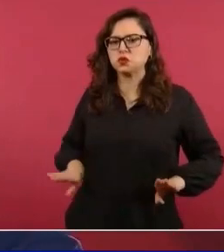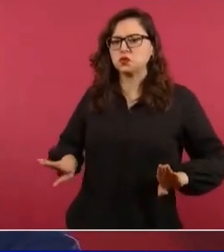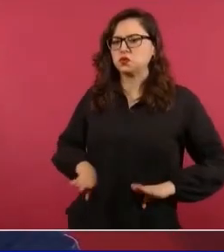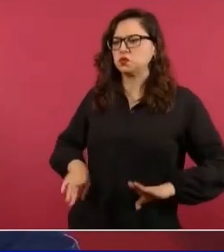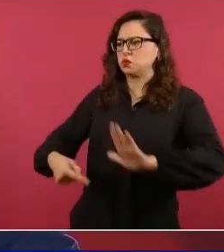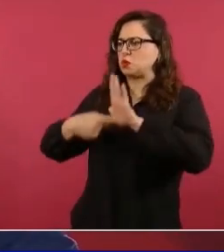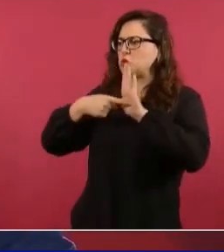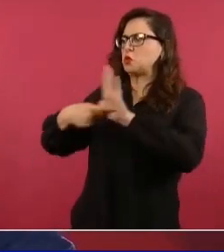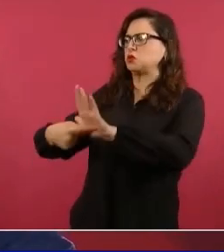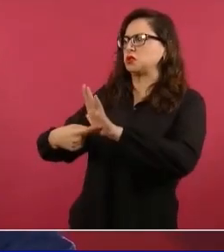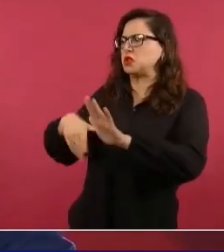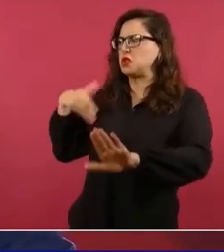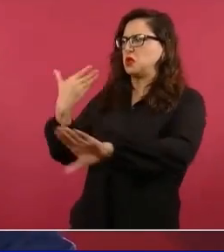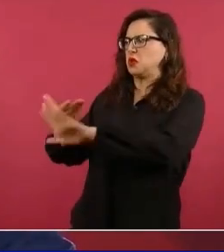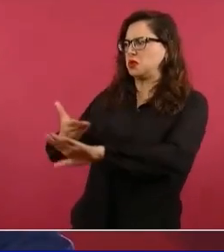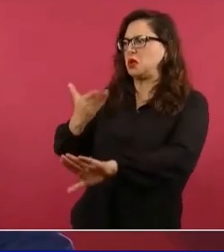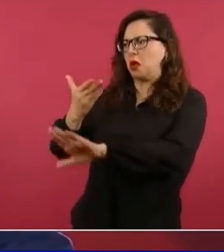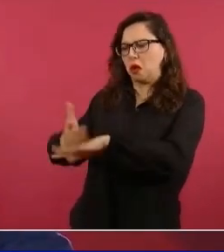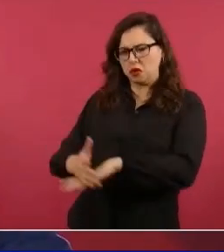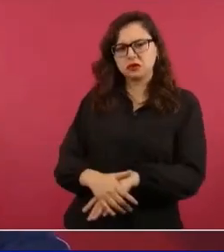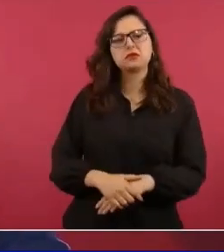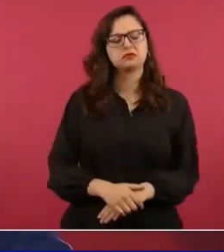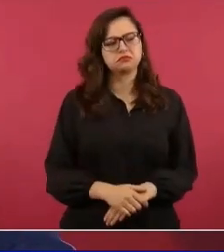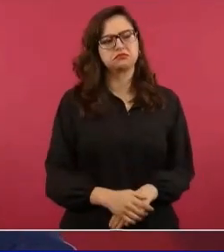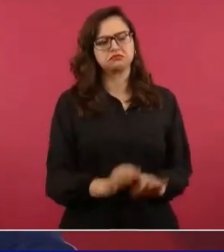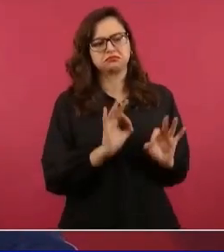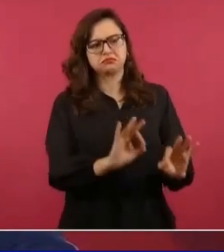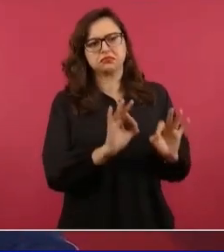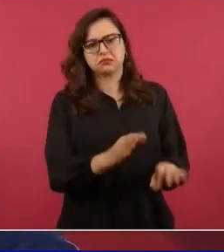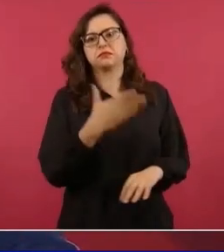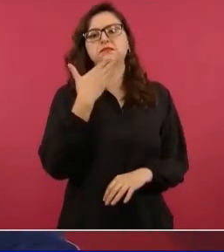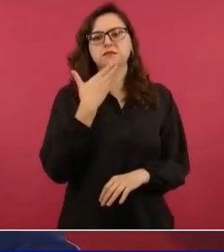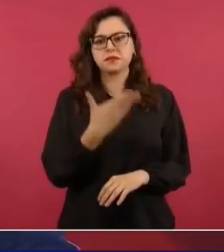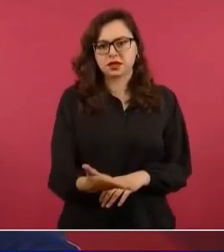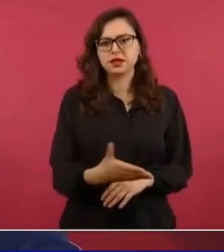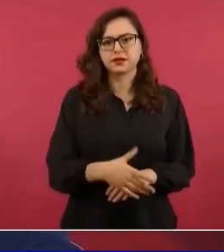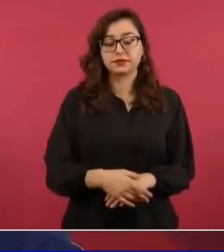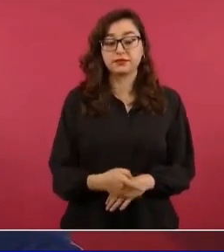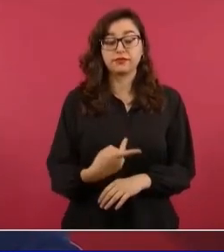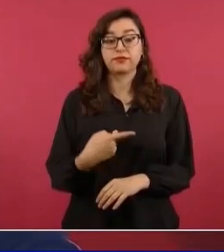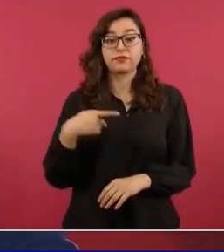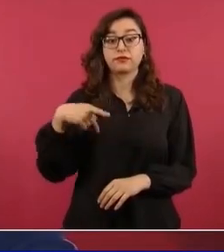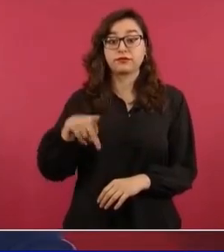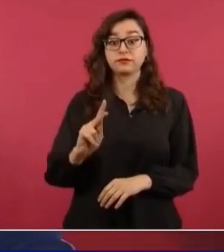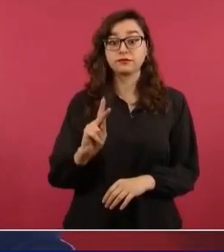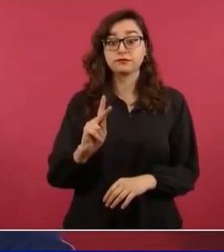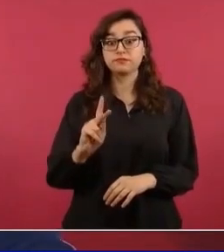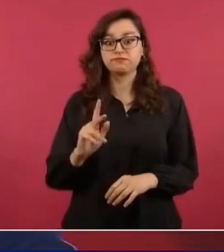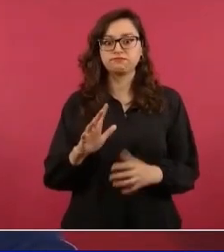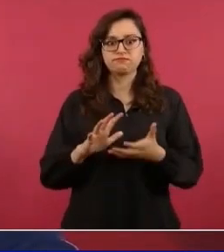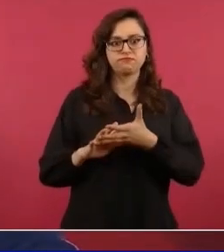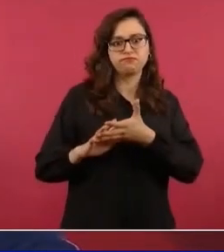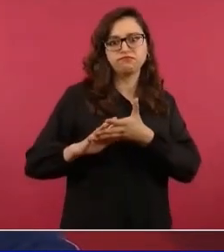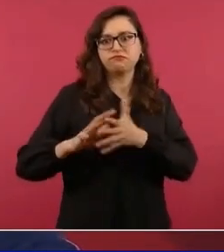pero sin violencia,